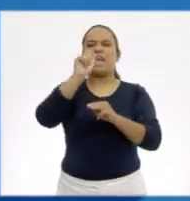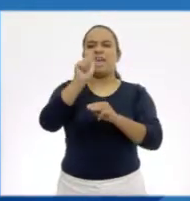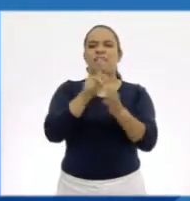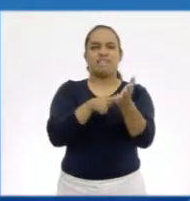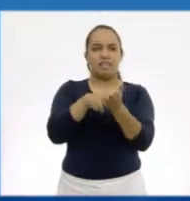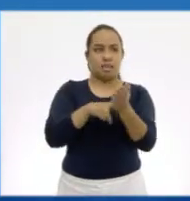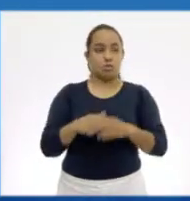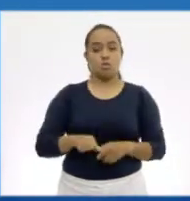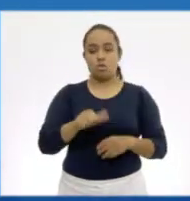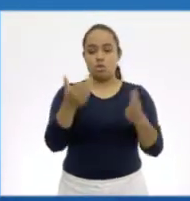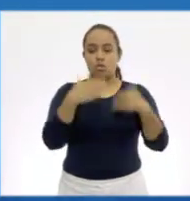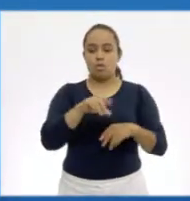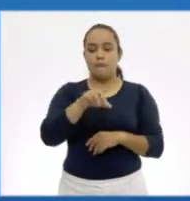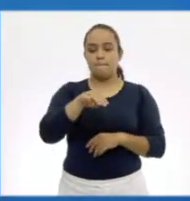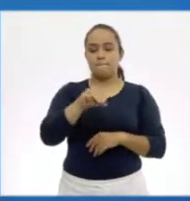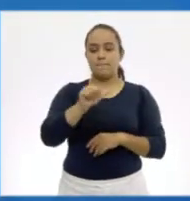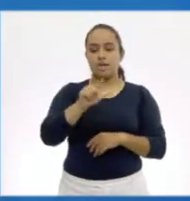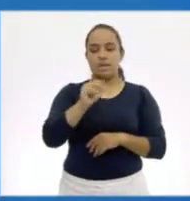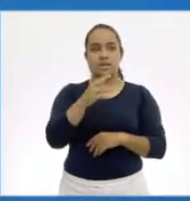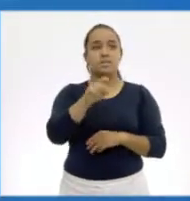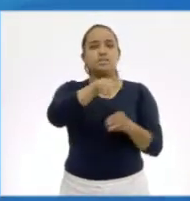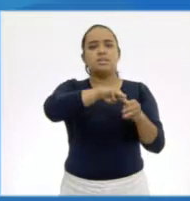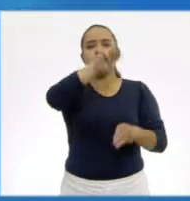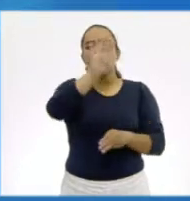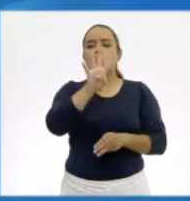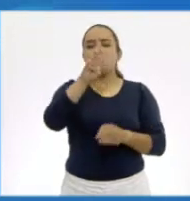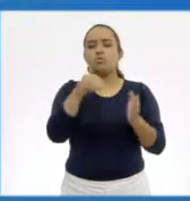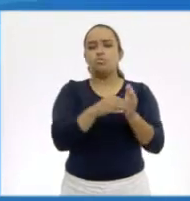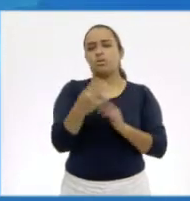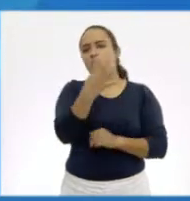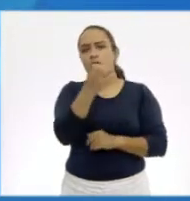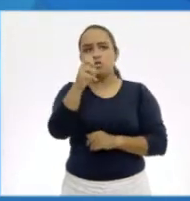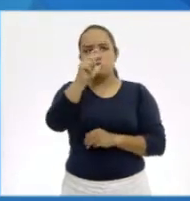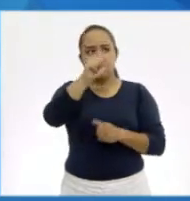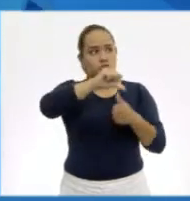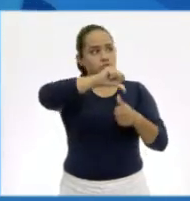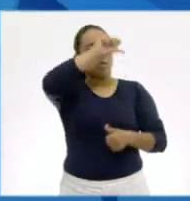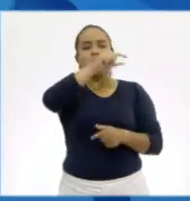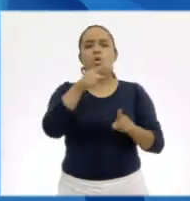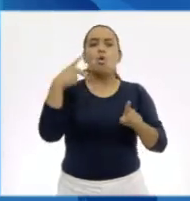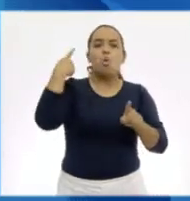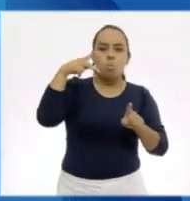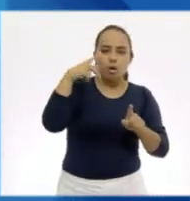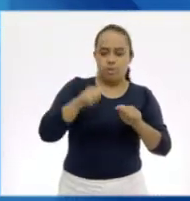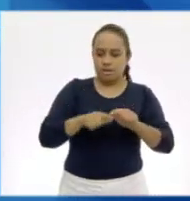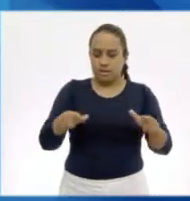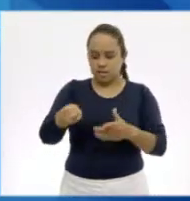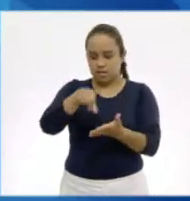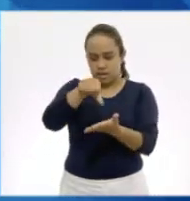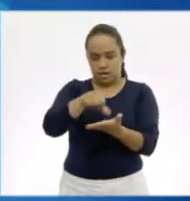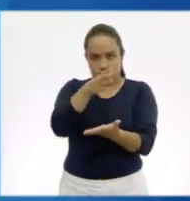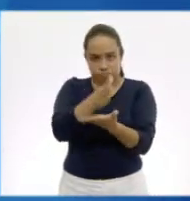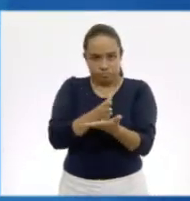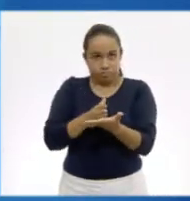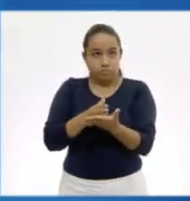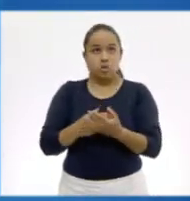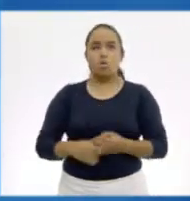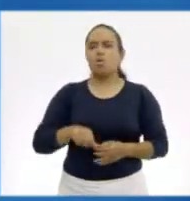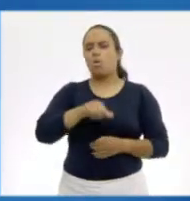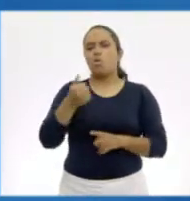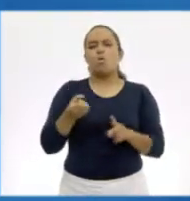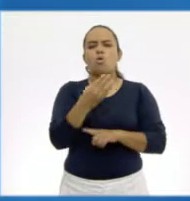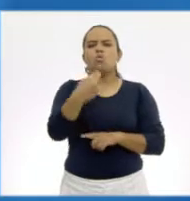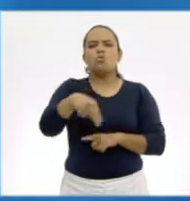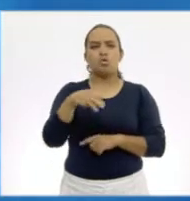La Malinche, con 4,420 metros de altura, se encuentra entre Puebla y Tlaxcala, o se le conoce como Malinche.